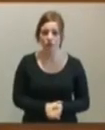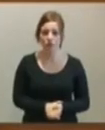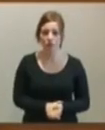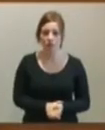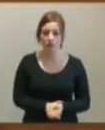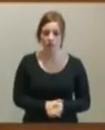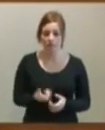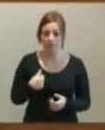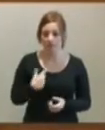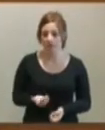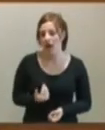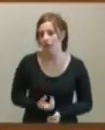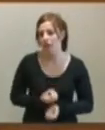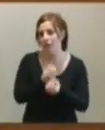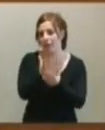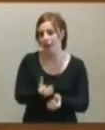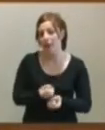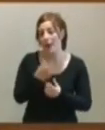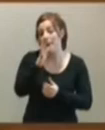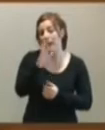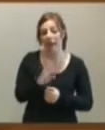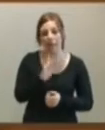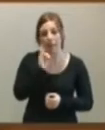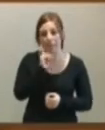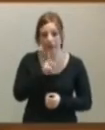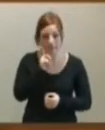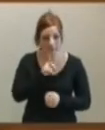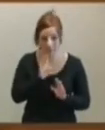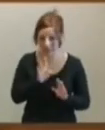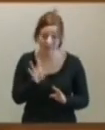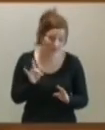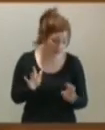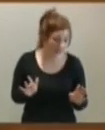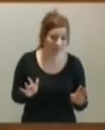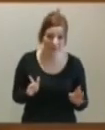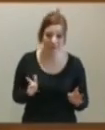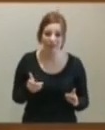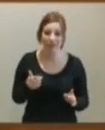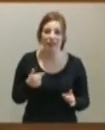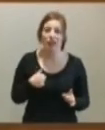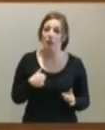dicho todo esto, aunque parezca mentira, voy a votar a